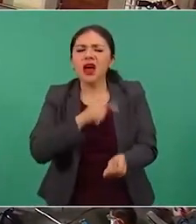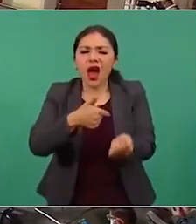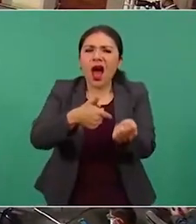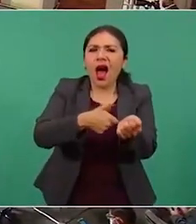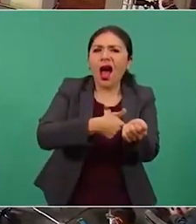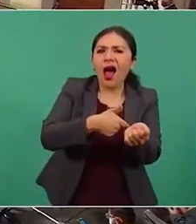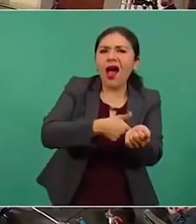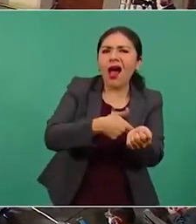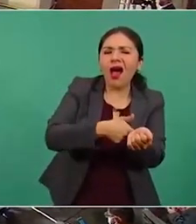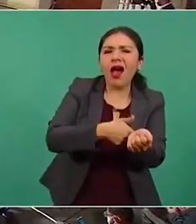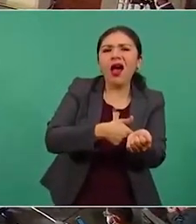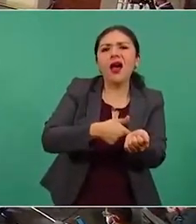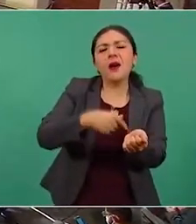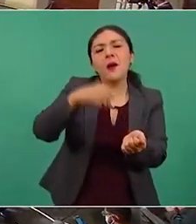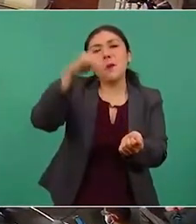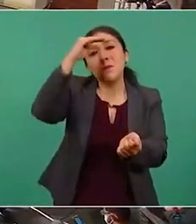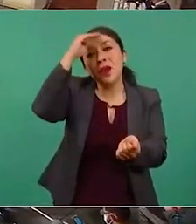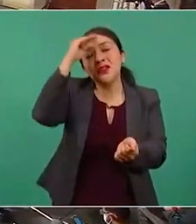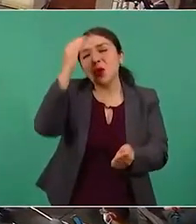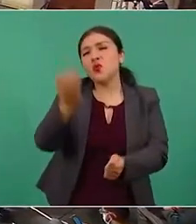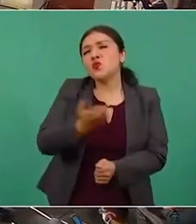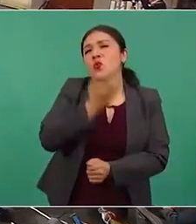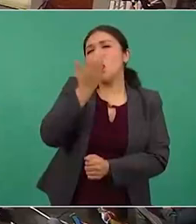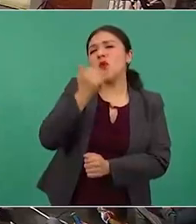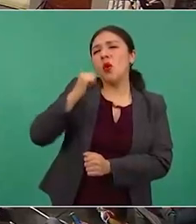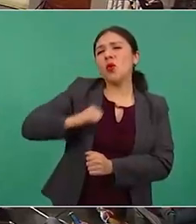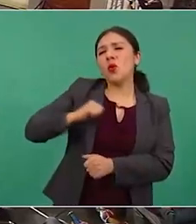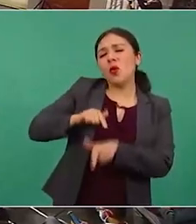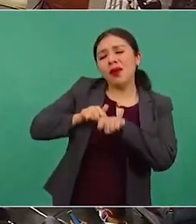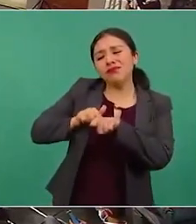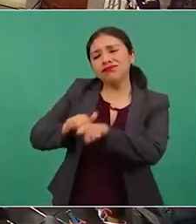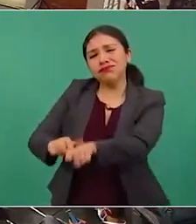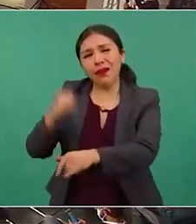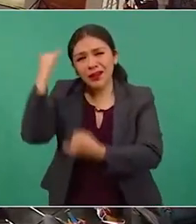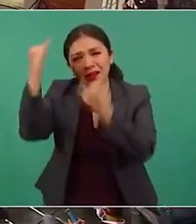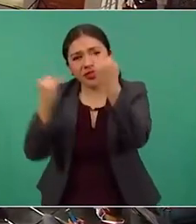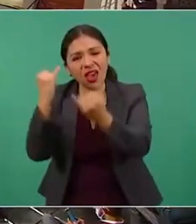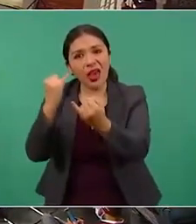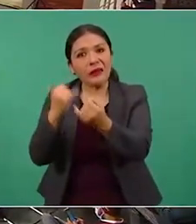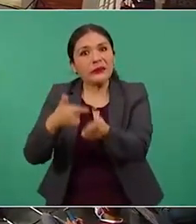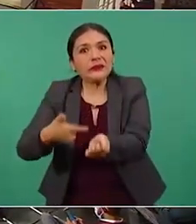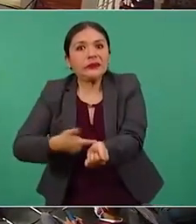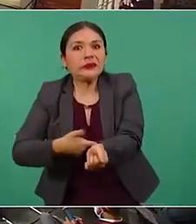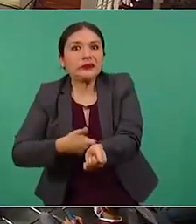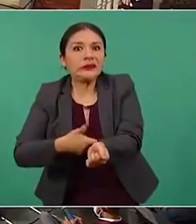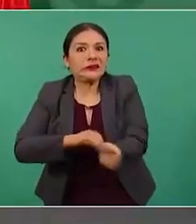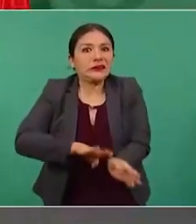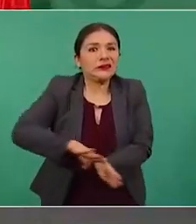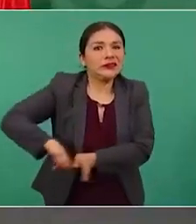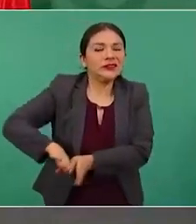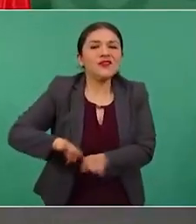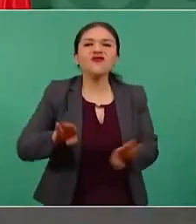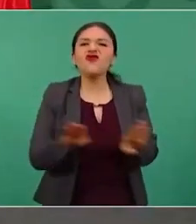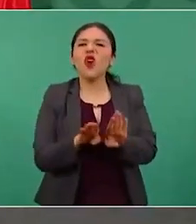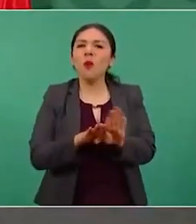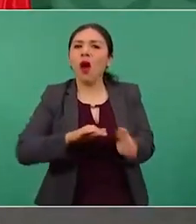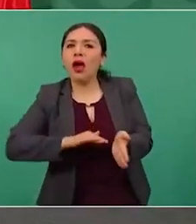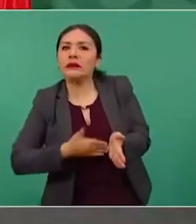pensamiento conservador y hubo mucha simulación,